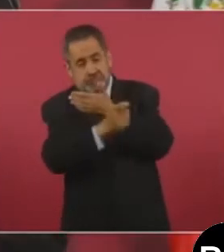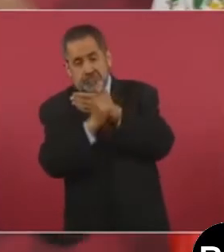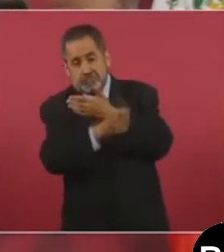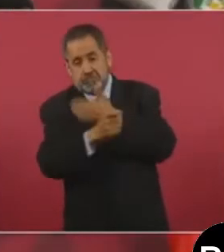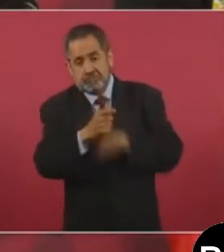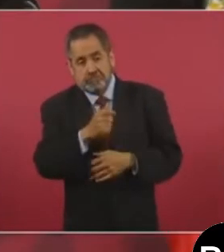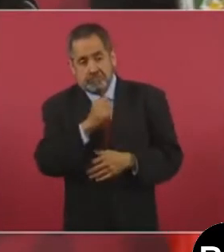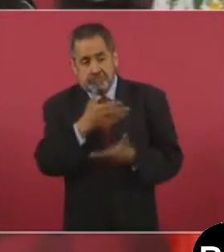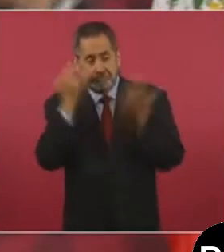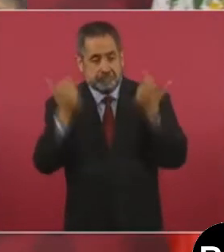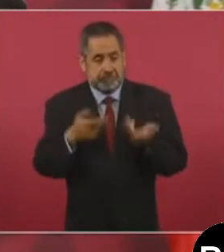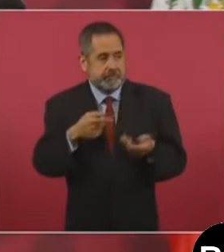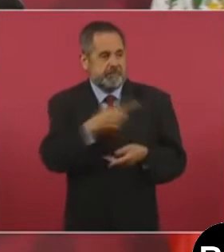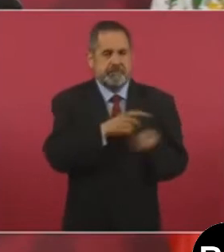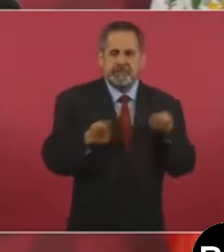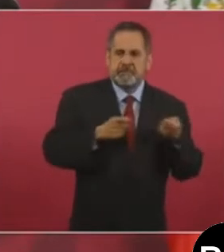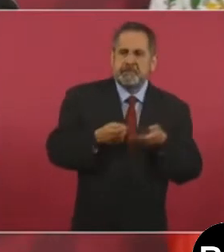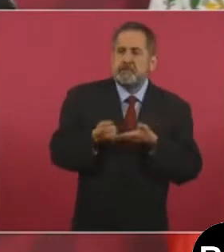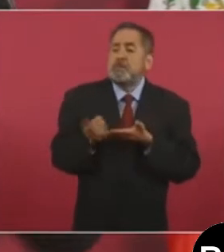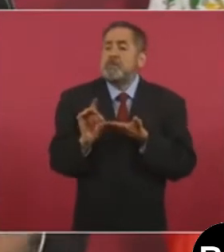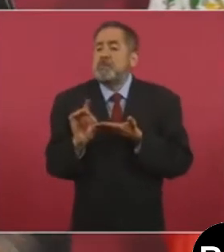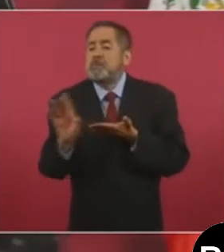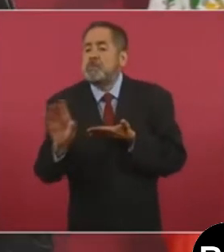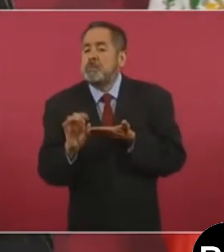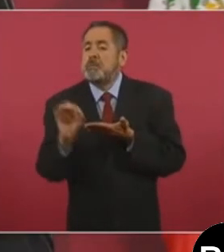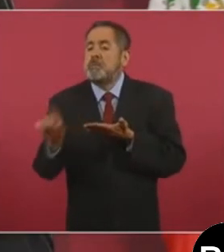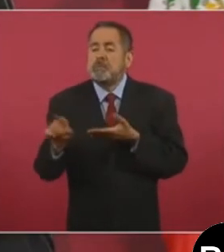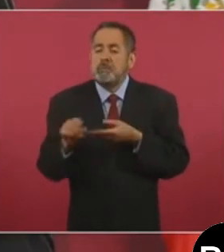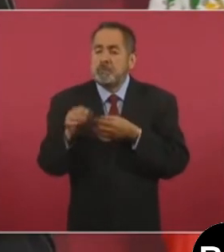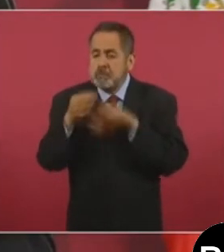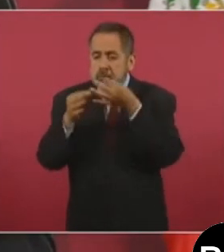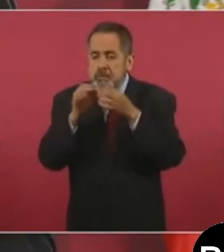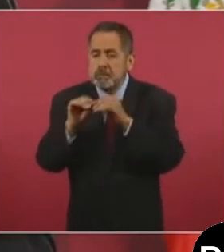en un control absoluto,